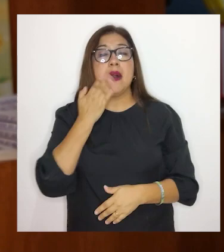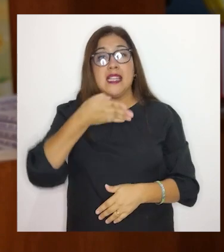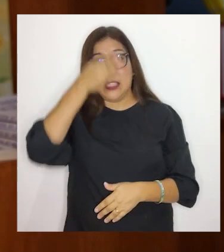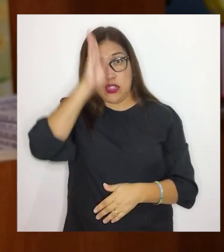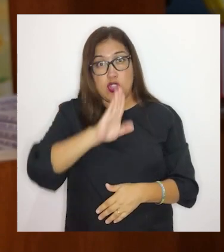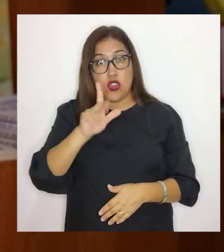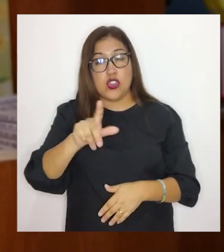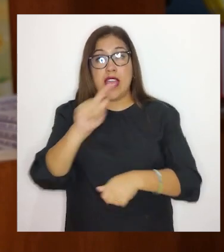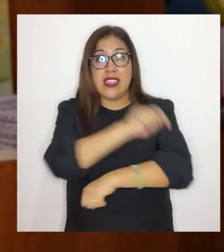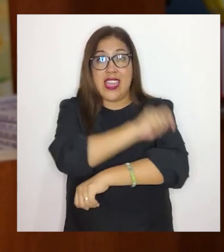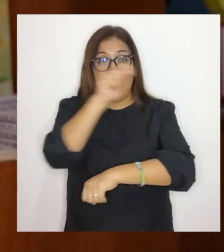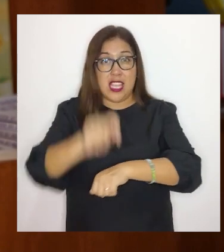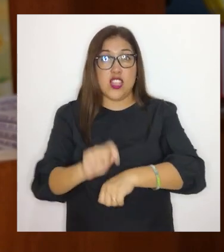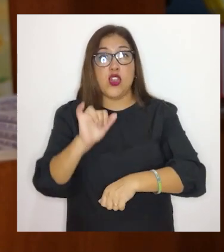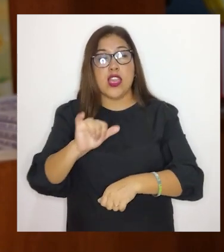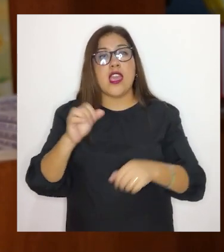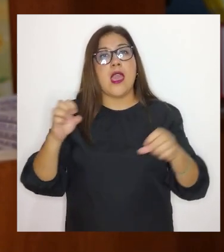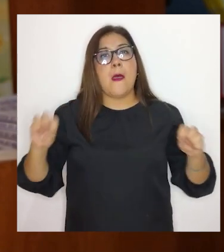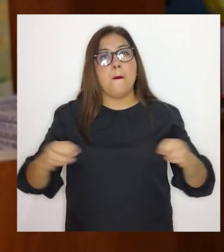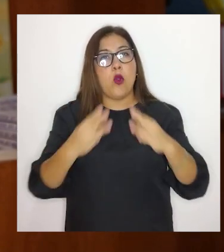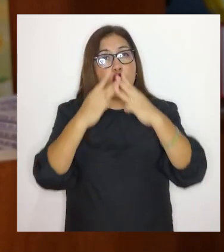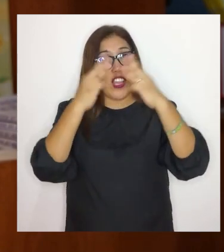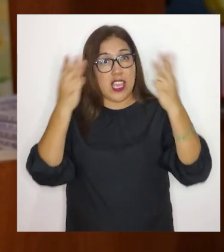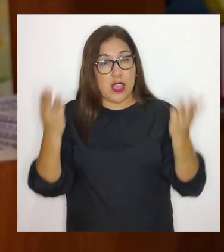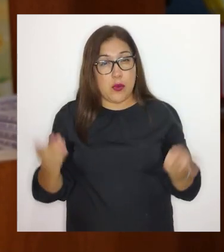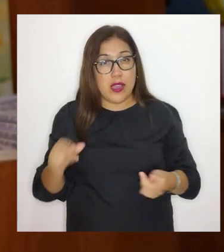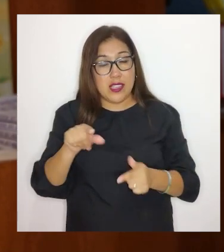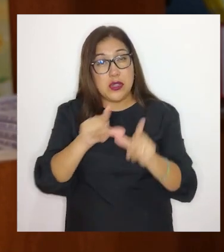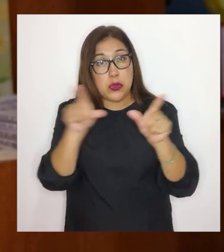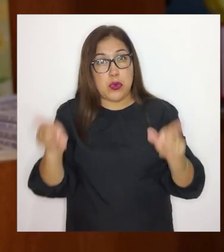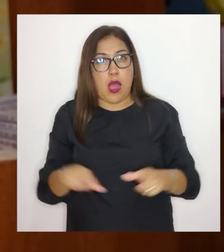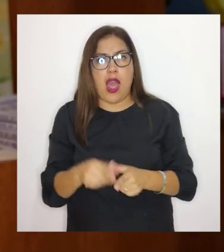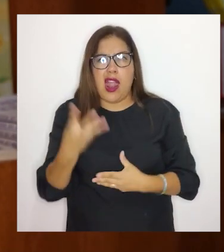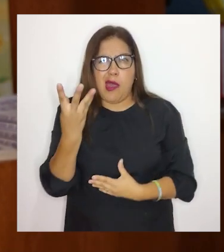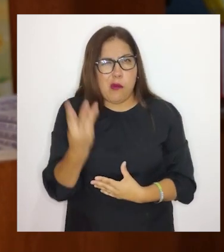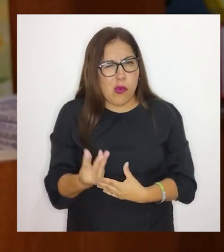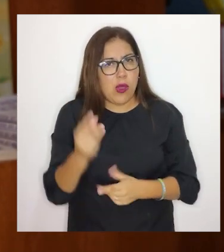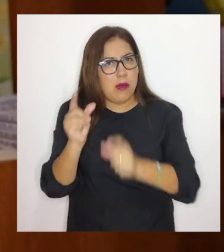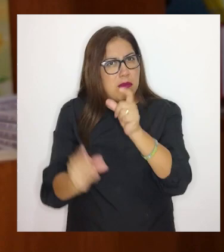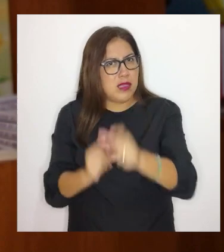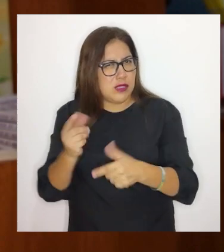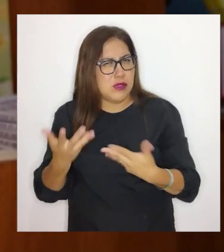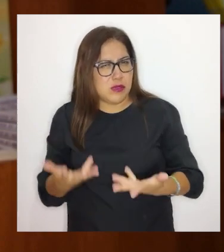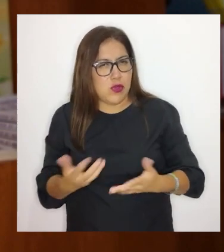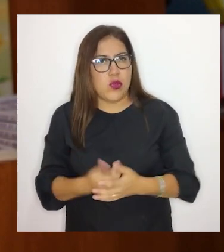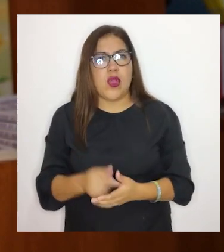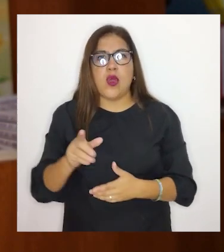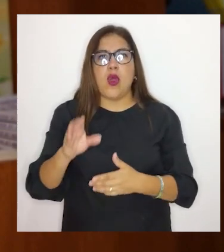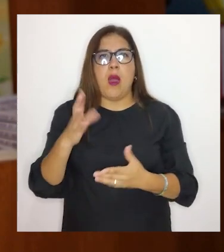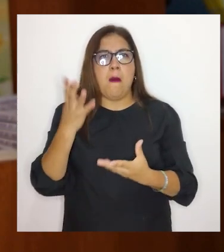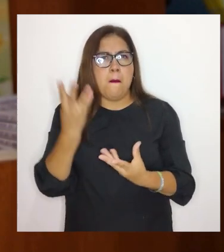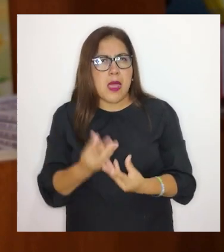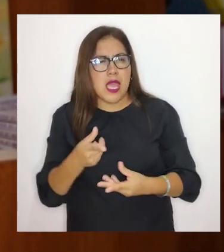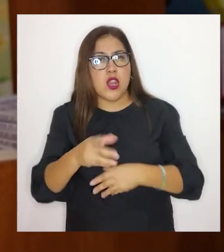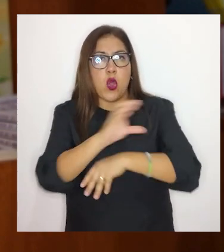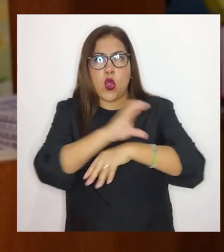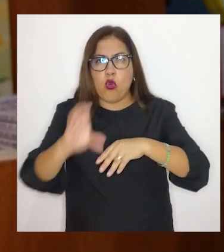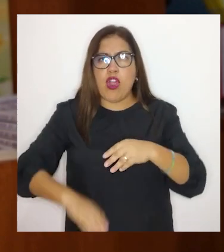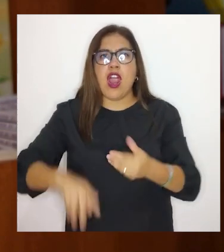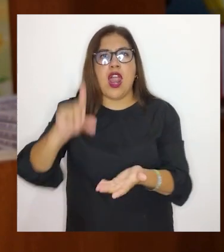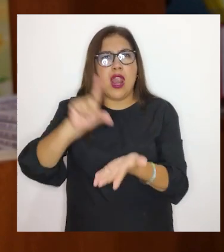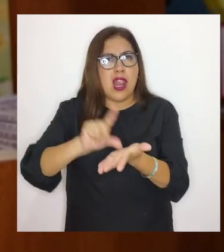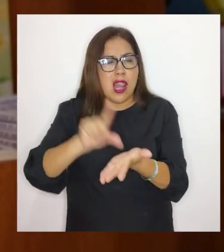Madre de Dios, Tacna y Moquegua hay pocas personas, o mucho menos, que en Cajamarca,